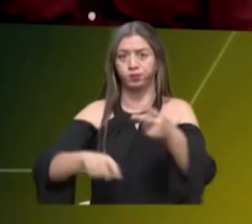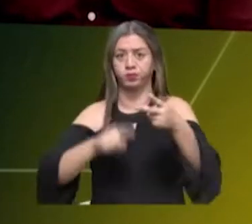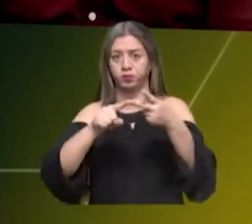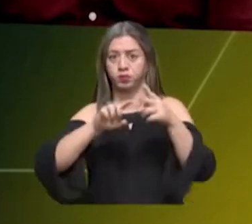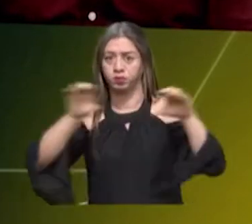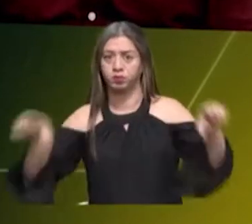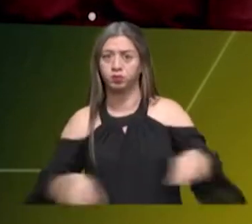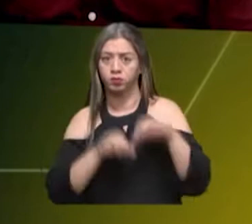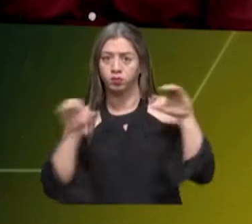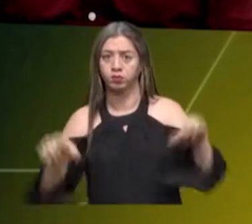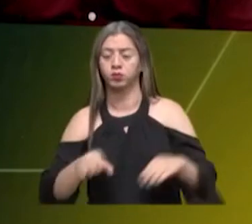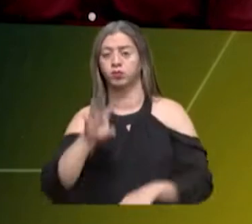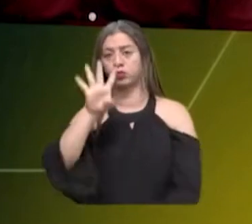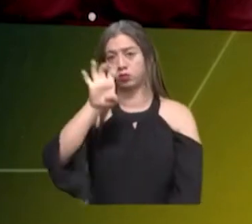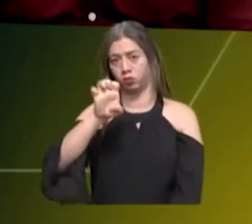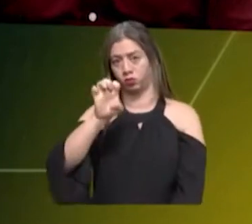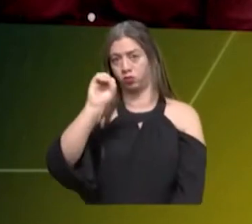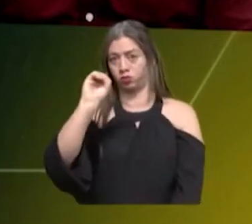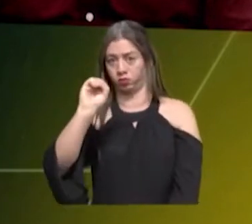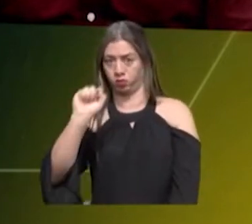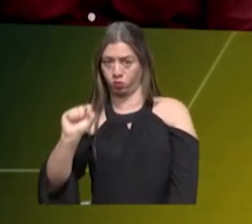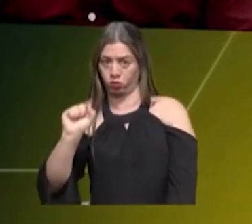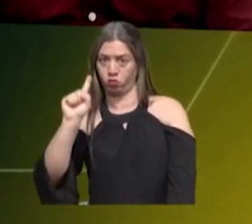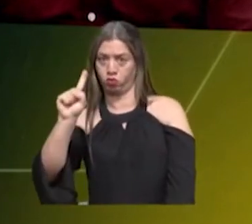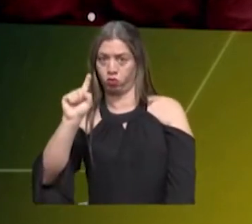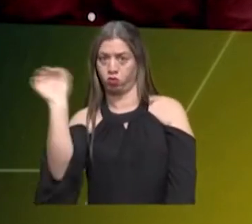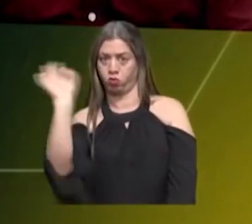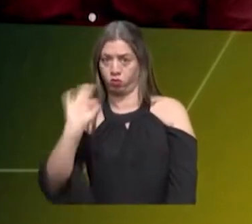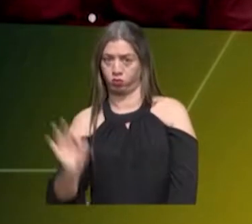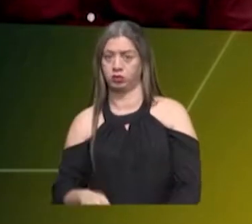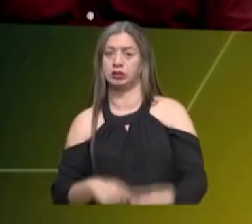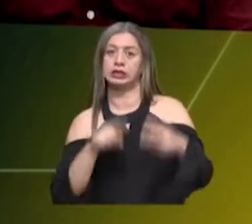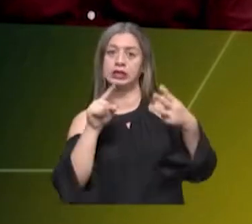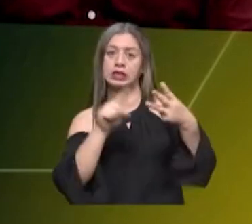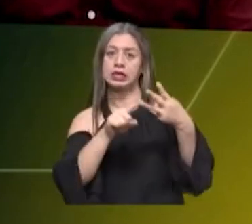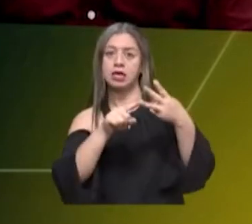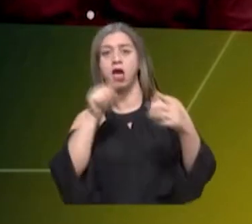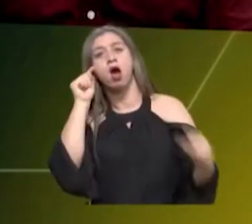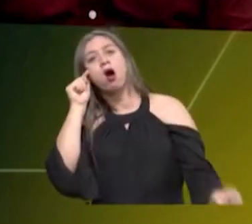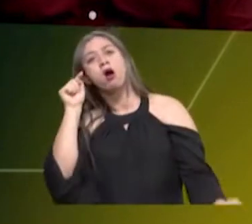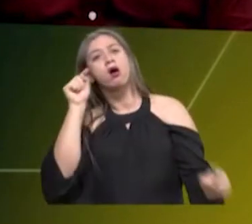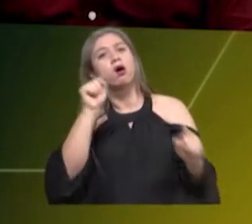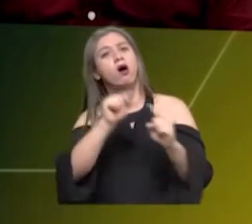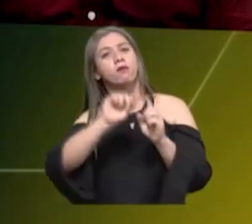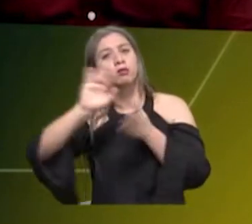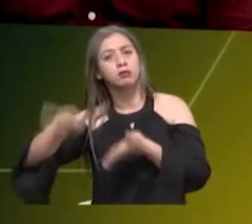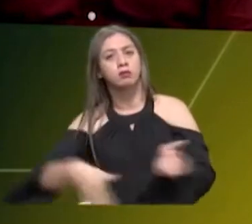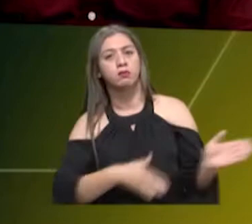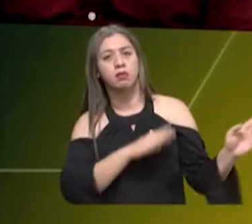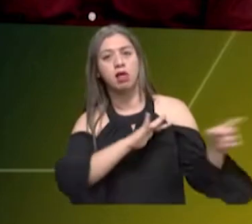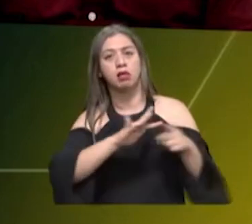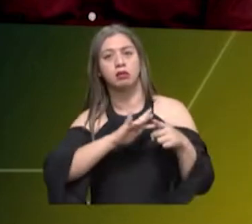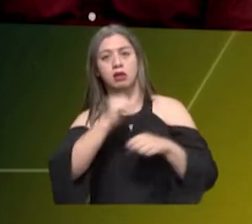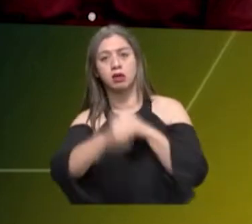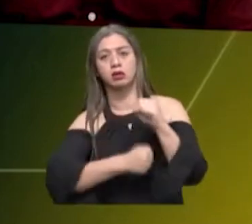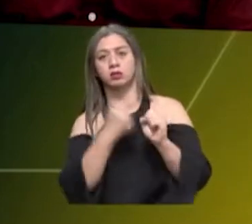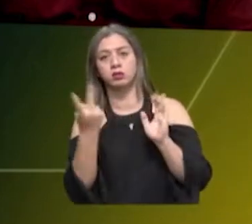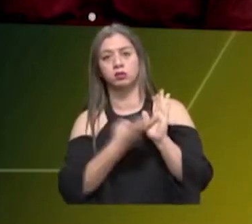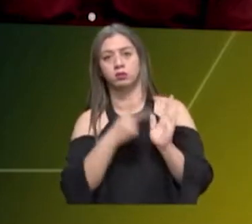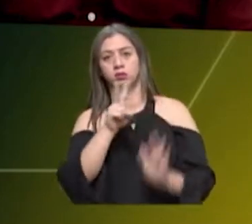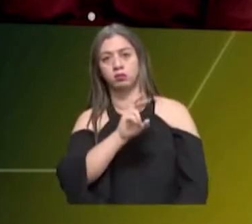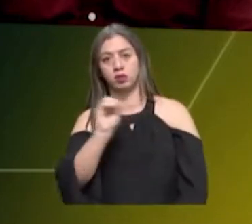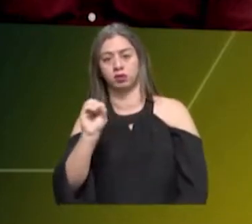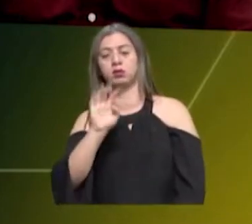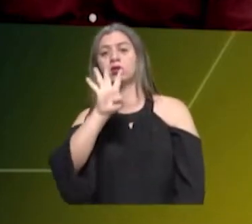actividades un 90.1% y en el nivel de metas del Plan de Acción para la Vigencia 2020 tuvimos un